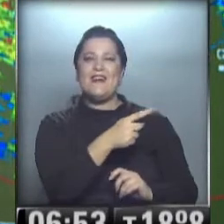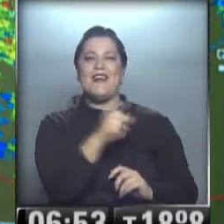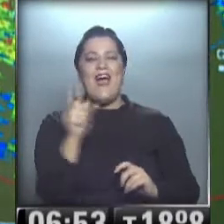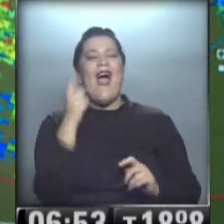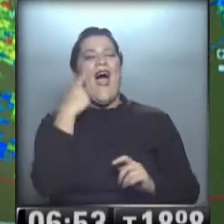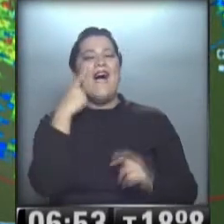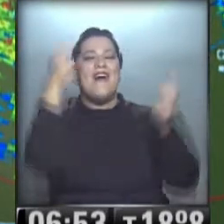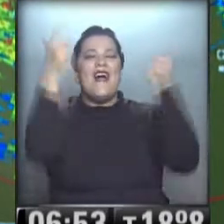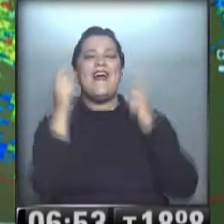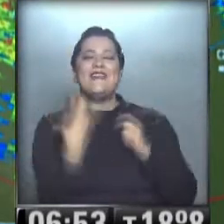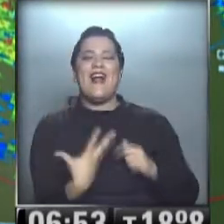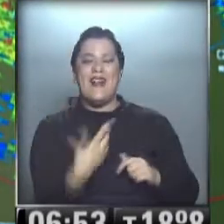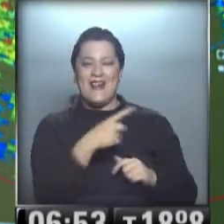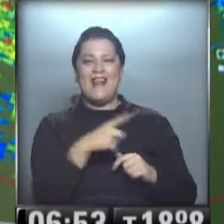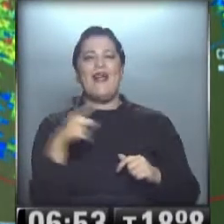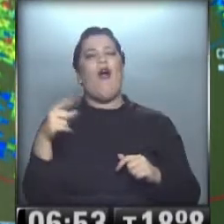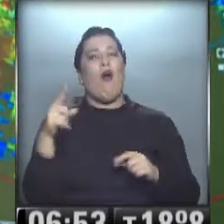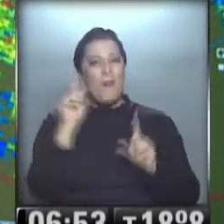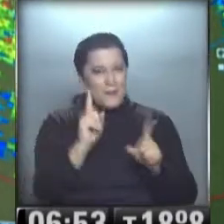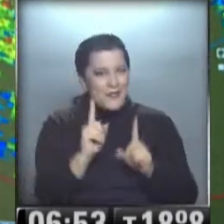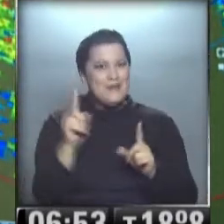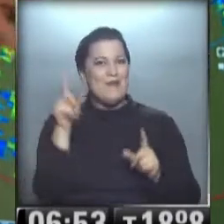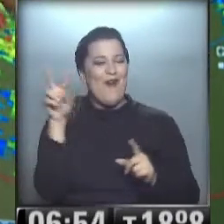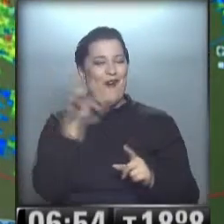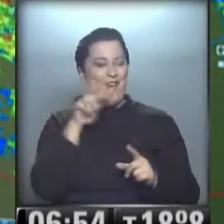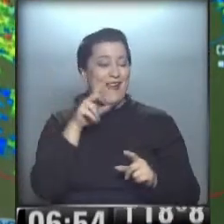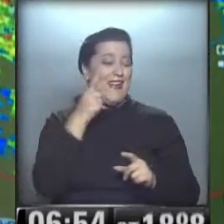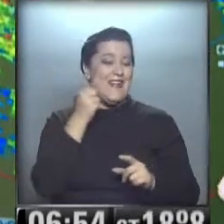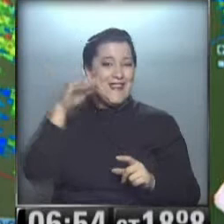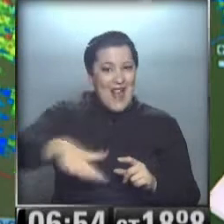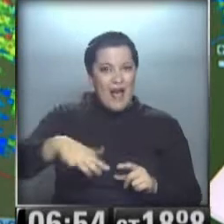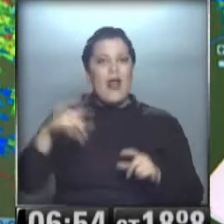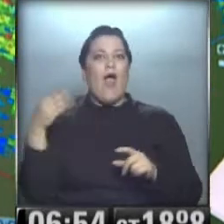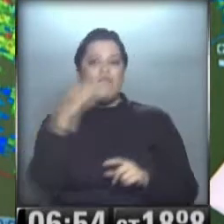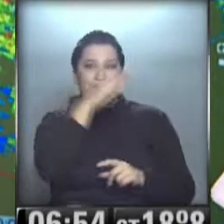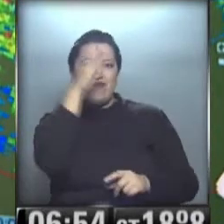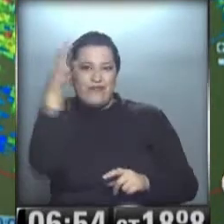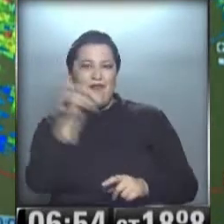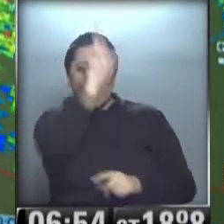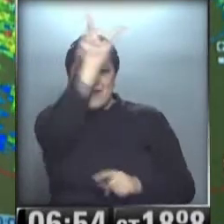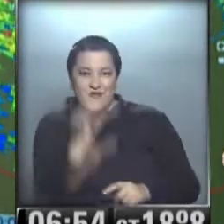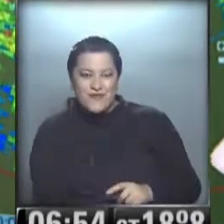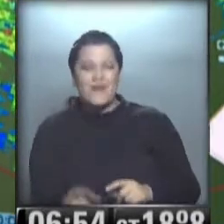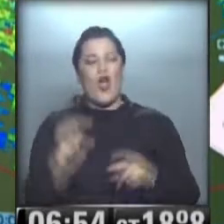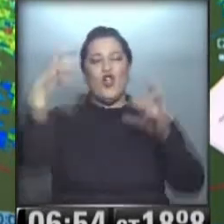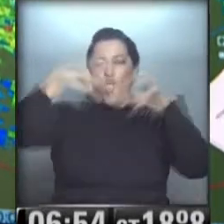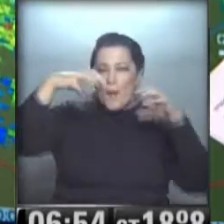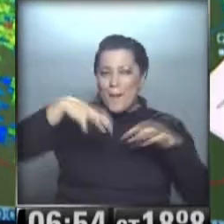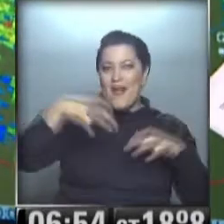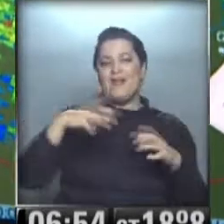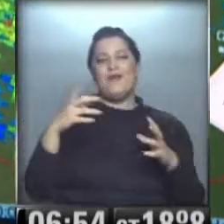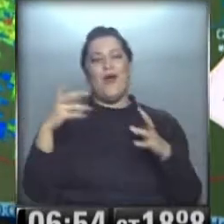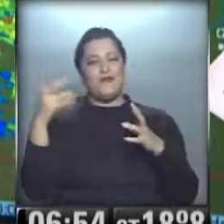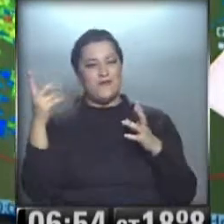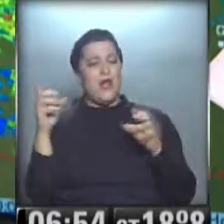a ver. Sí, el principito atravesó todas estas nubes, los puntos rojos, es a donde están las nubes que pueden dar tormentas muy aisladitas,